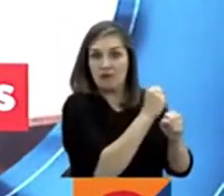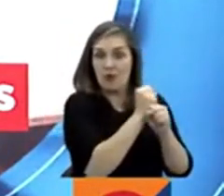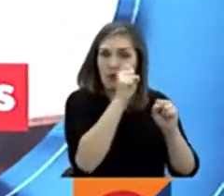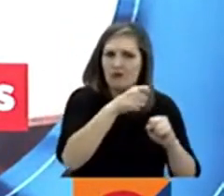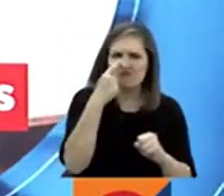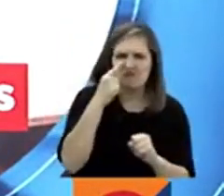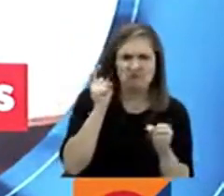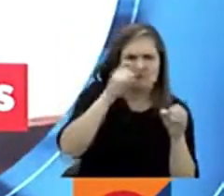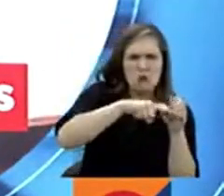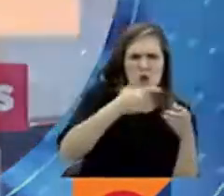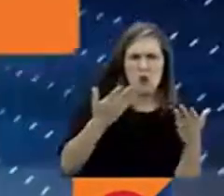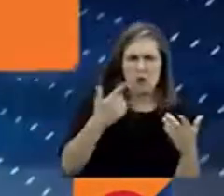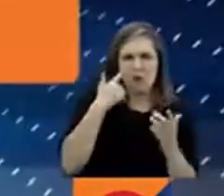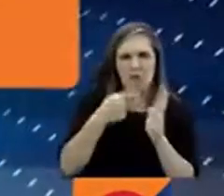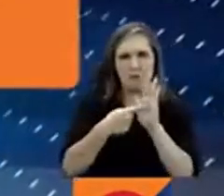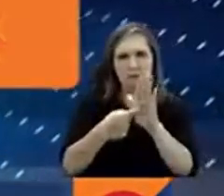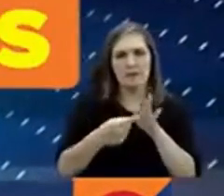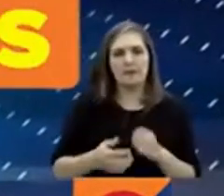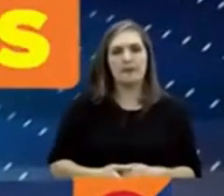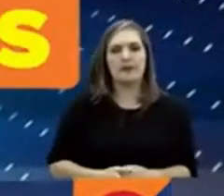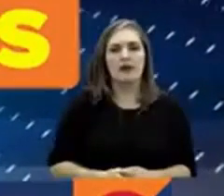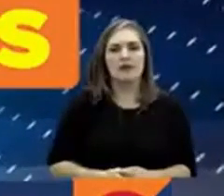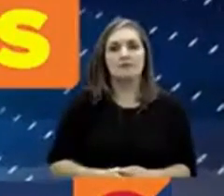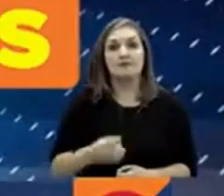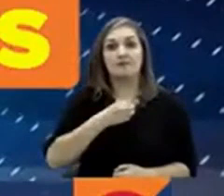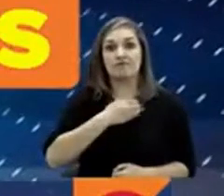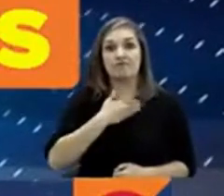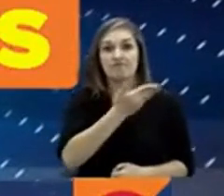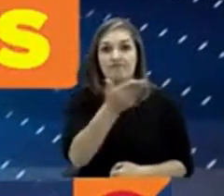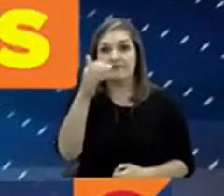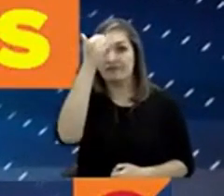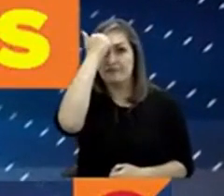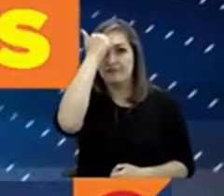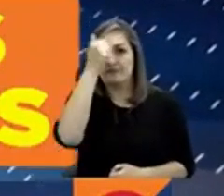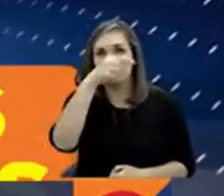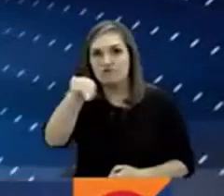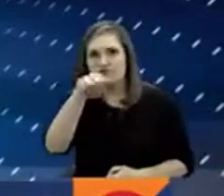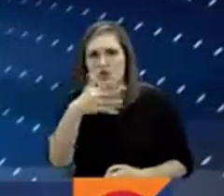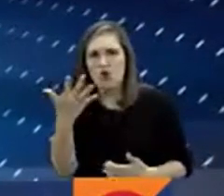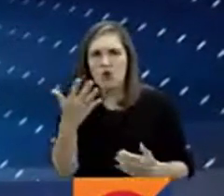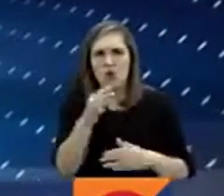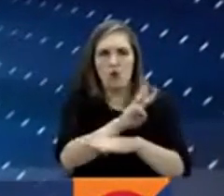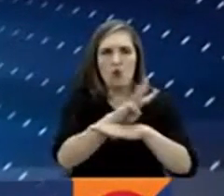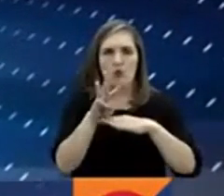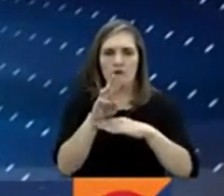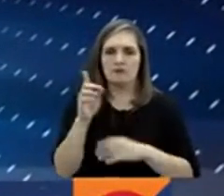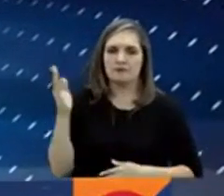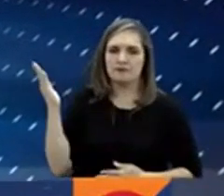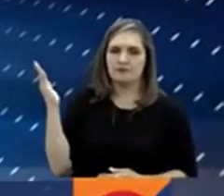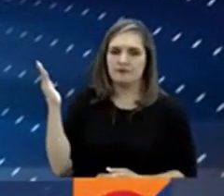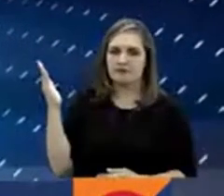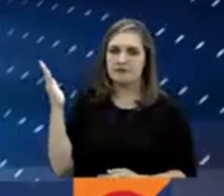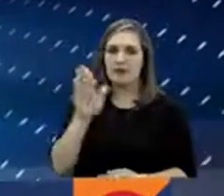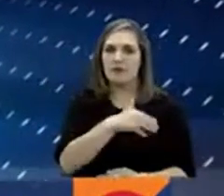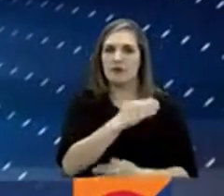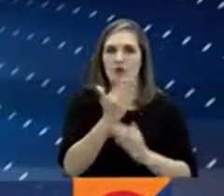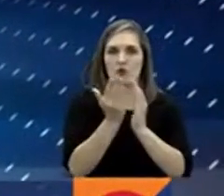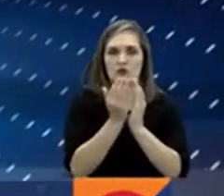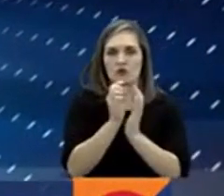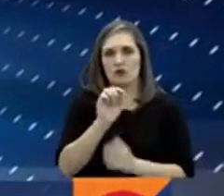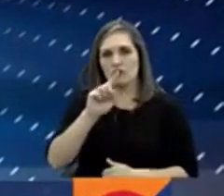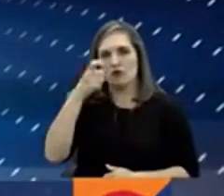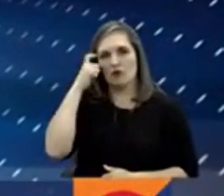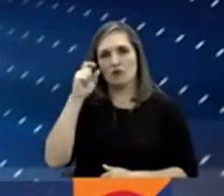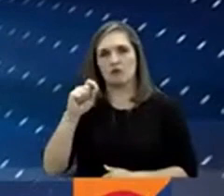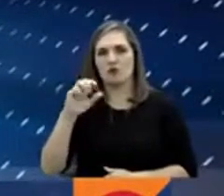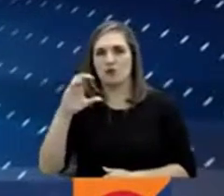cómo inscribirse. En Oportunidades para Profesores vaya a la página www.mineducacion.gov